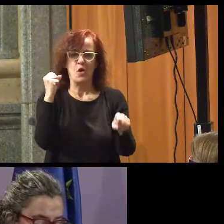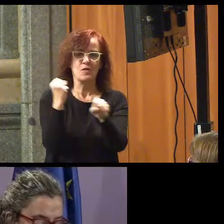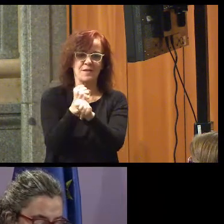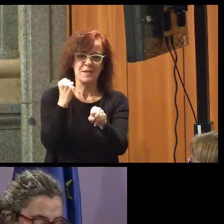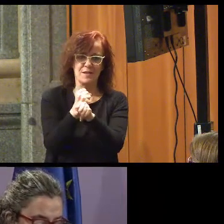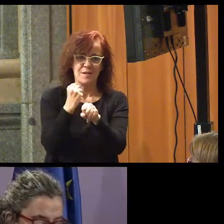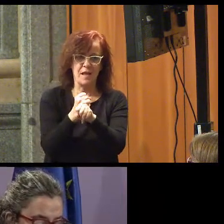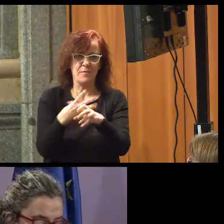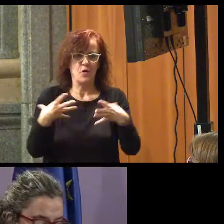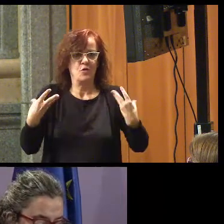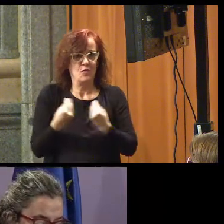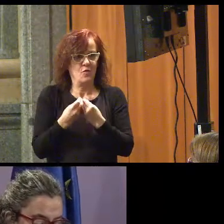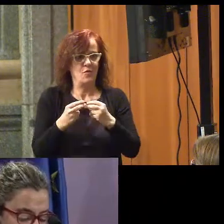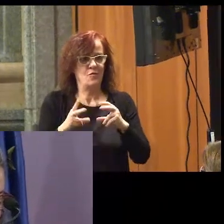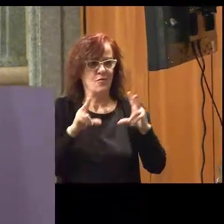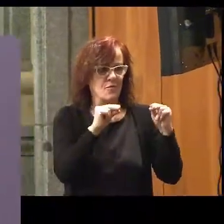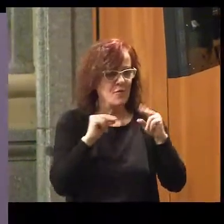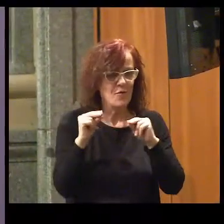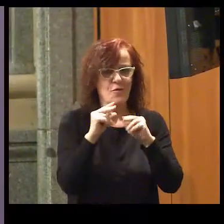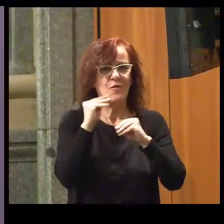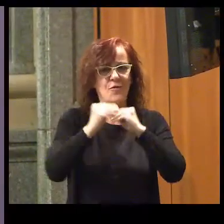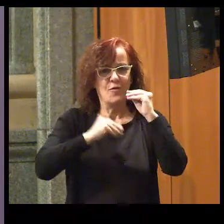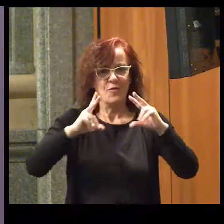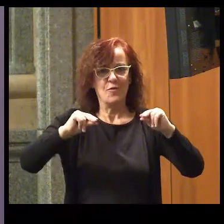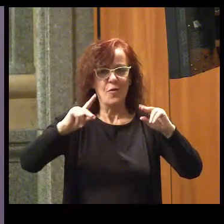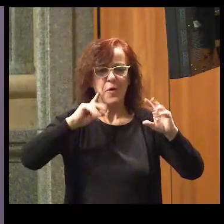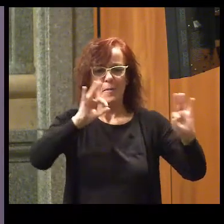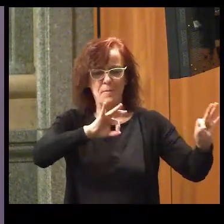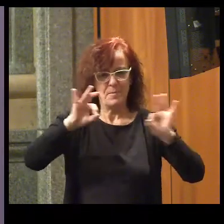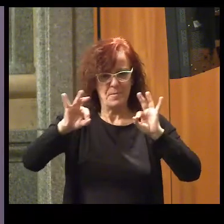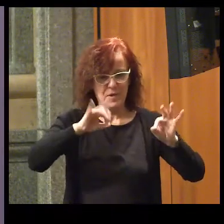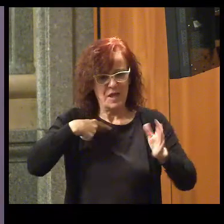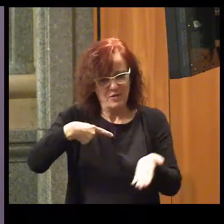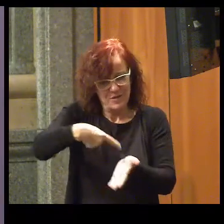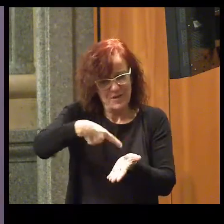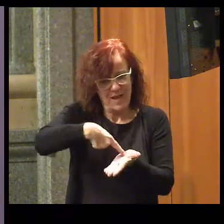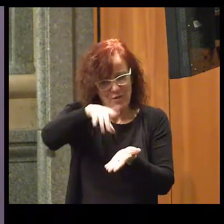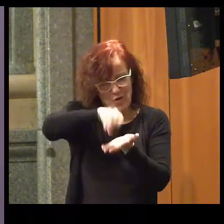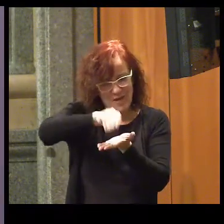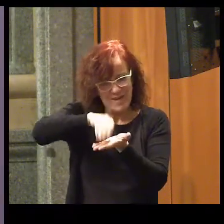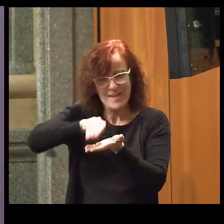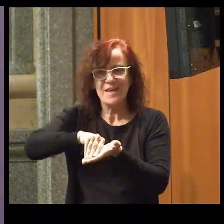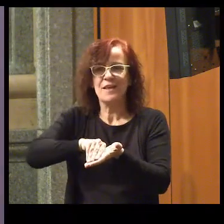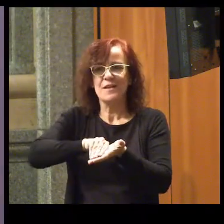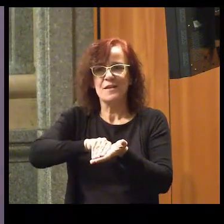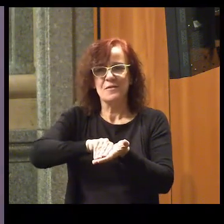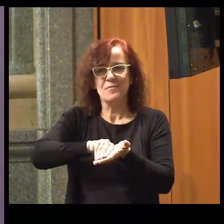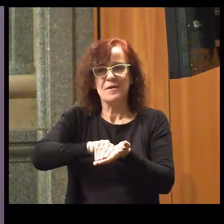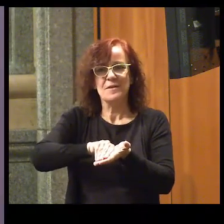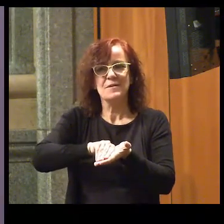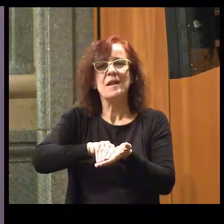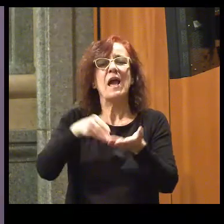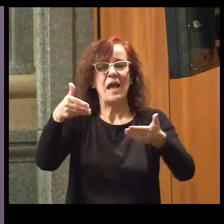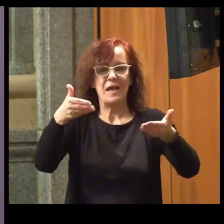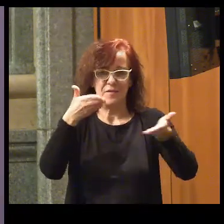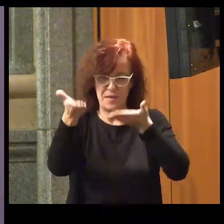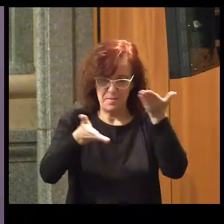que juntamos, hemos realizado preparando nuestras reivindicaciones y demandas.